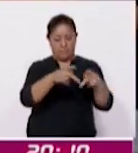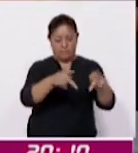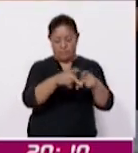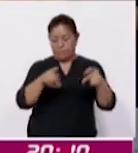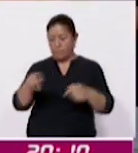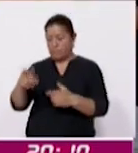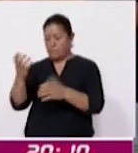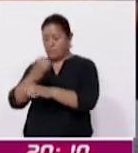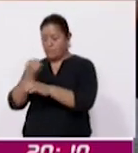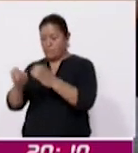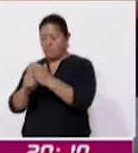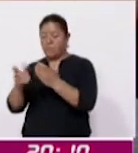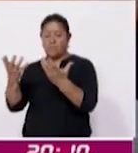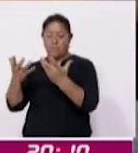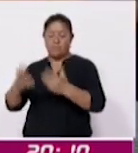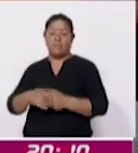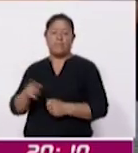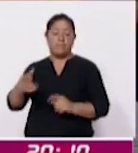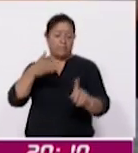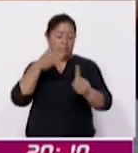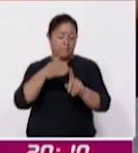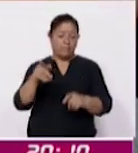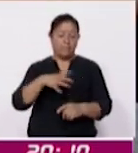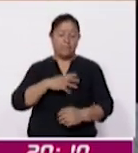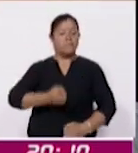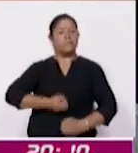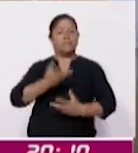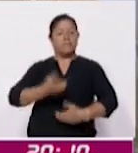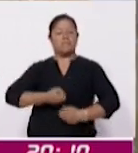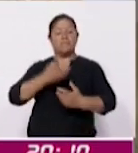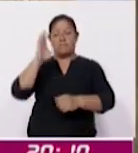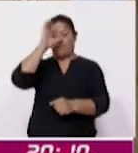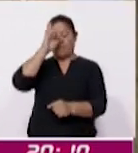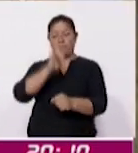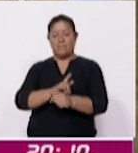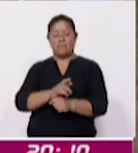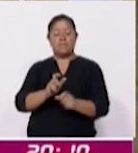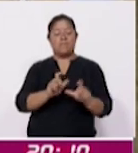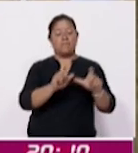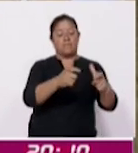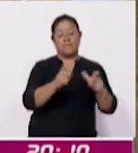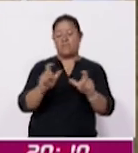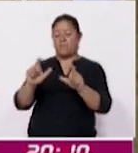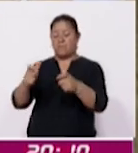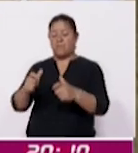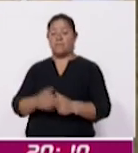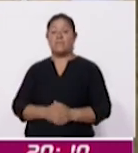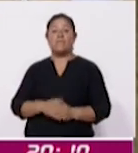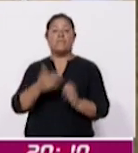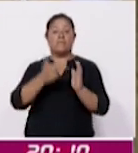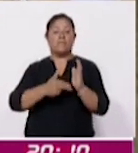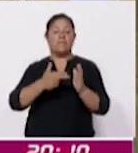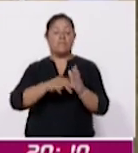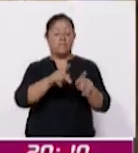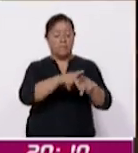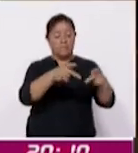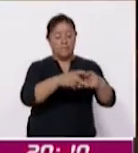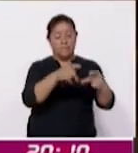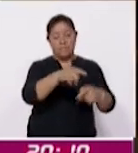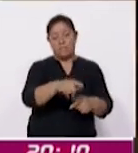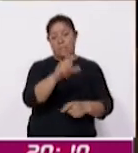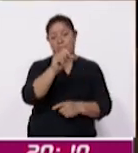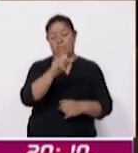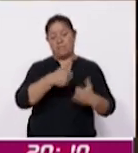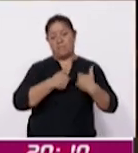producción de eventos, con el objetivo de generar espacios de expresión cultural en este grupo poblacional. En el taller de periodismo participaron 20